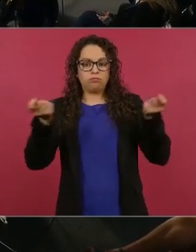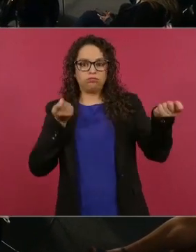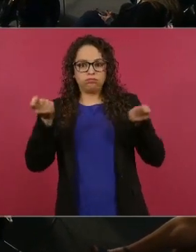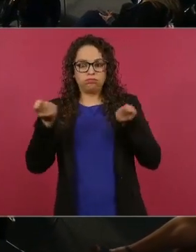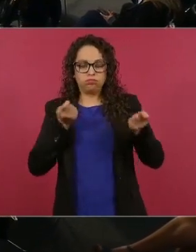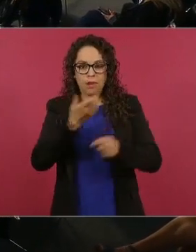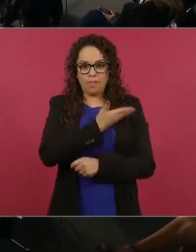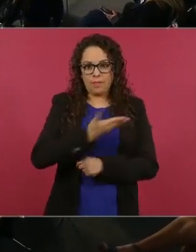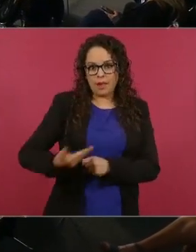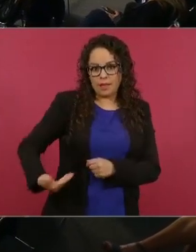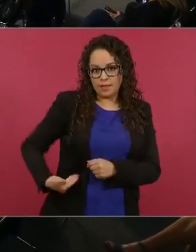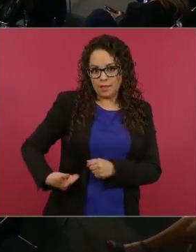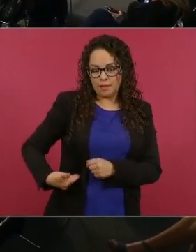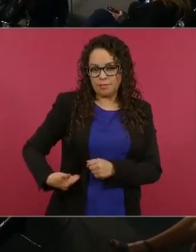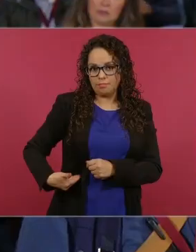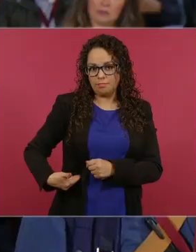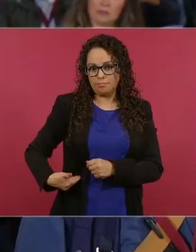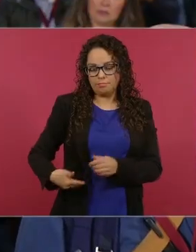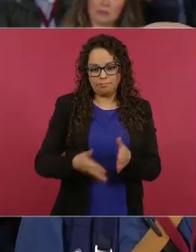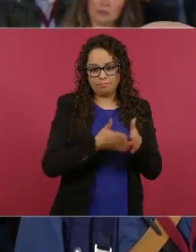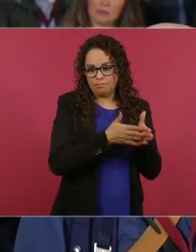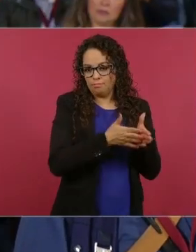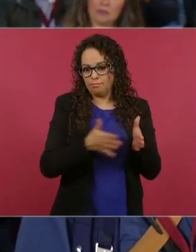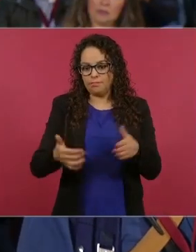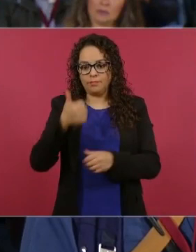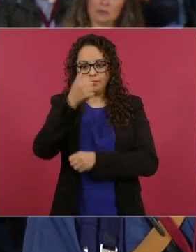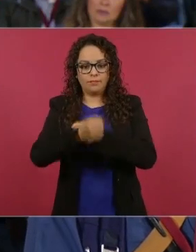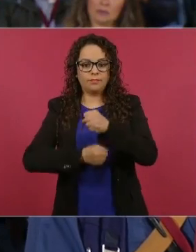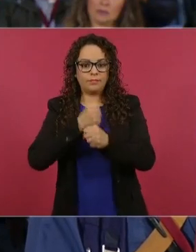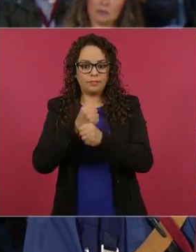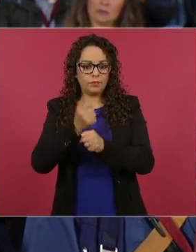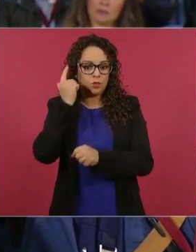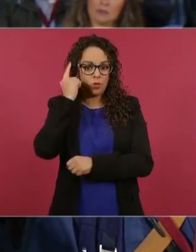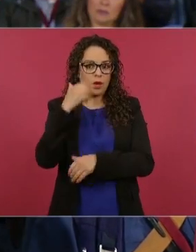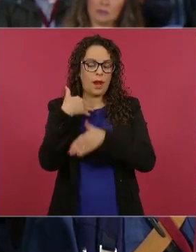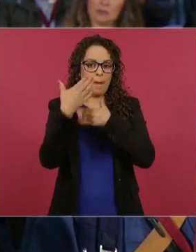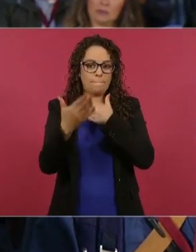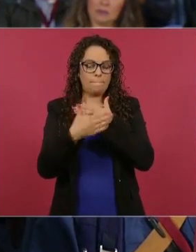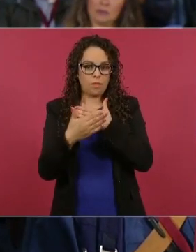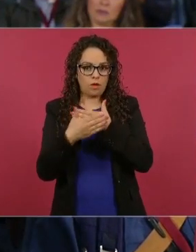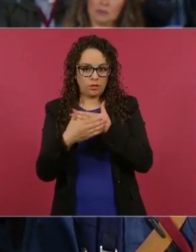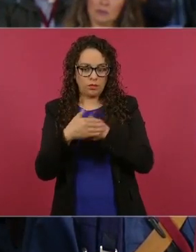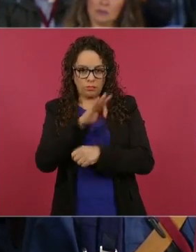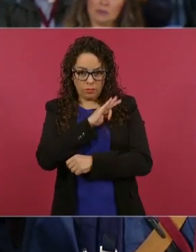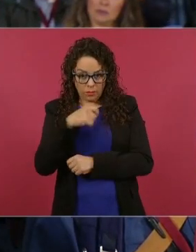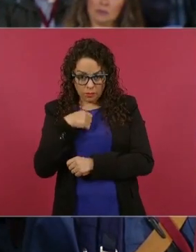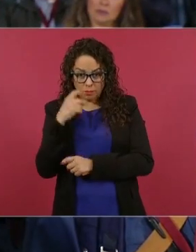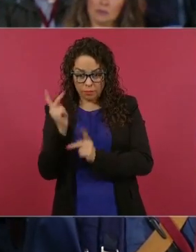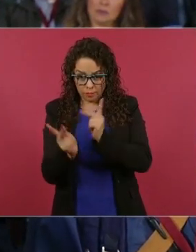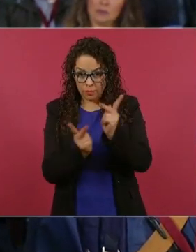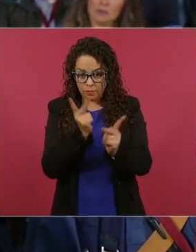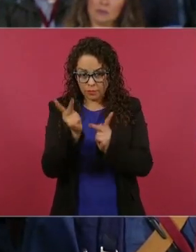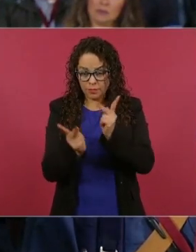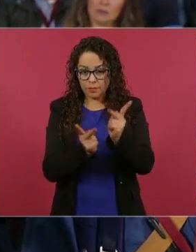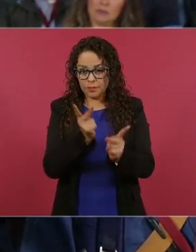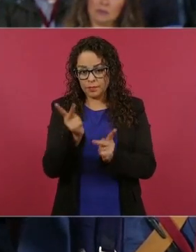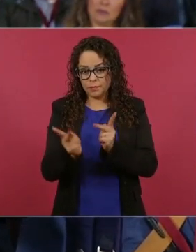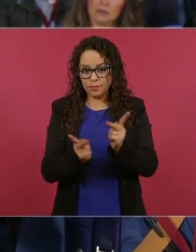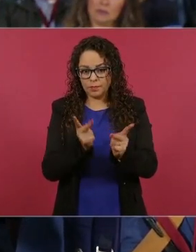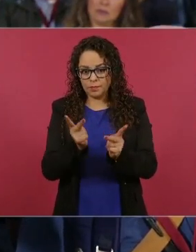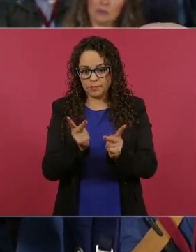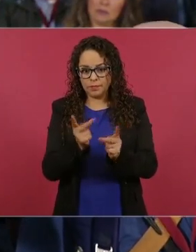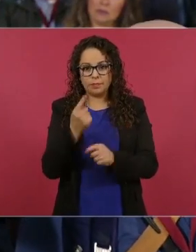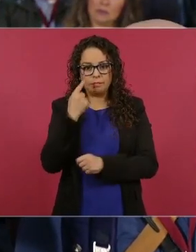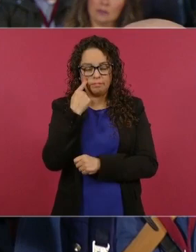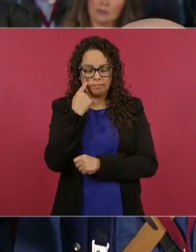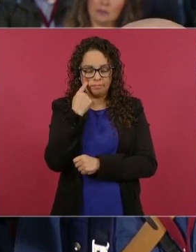publicar de manera independiente en la primavera próxima. Si me permite, me gustaría preguntarle, uno de los